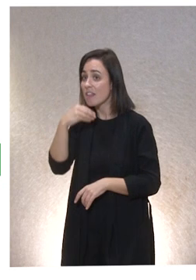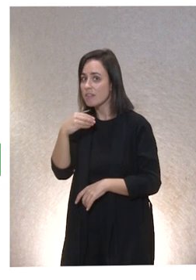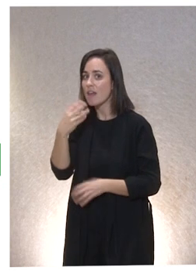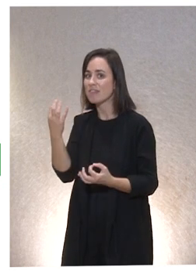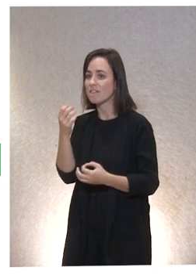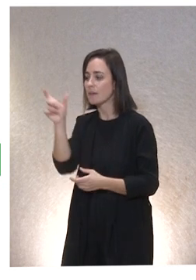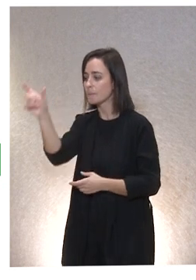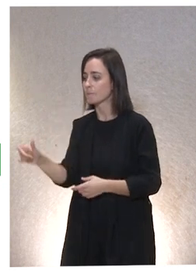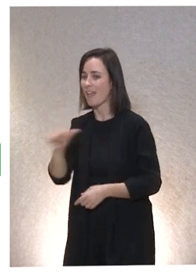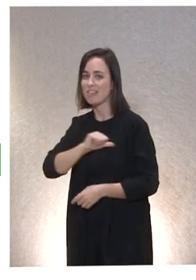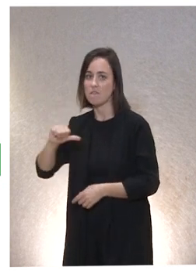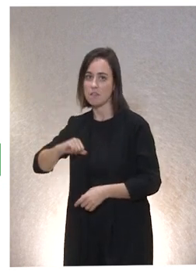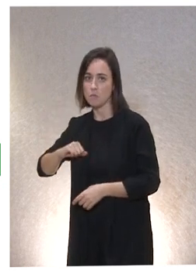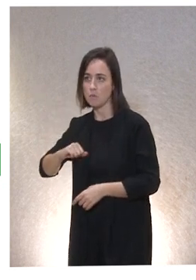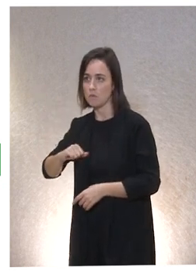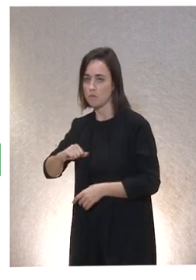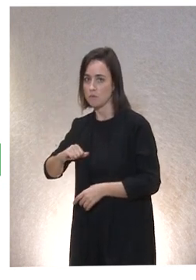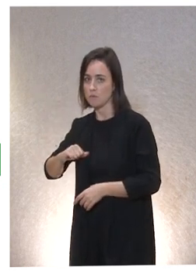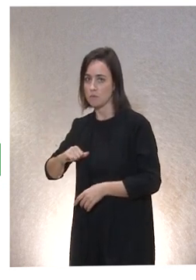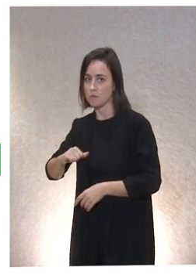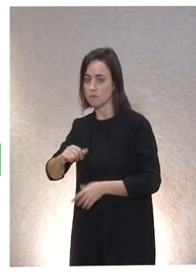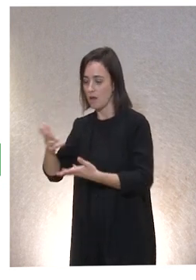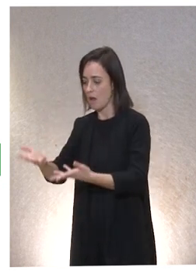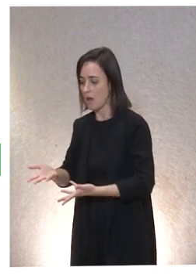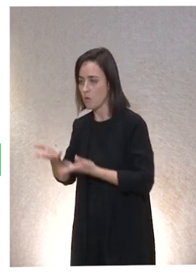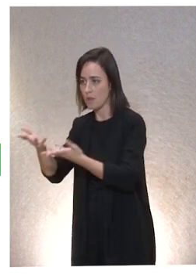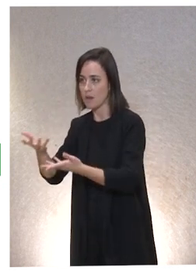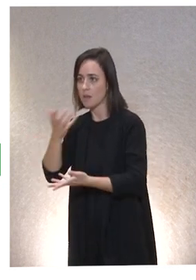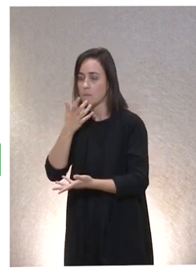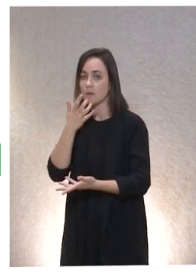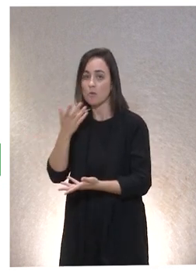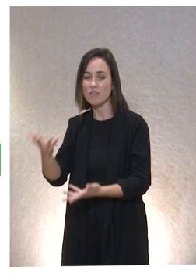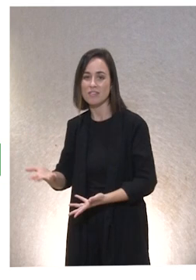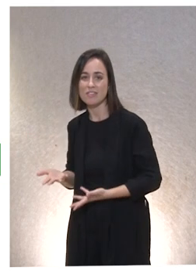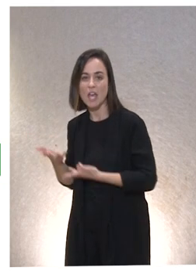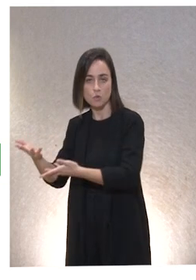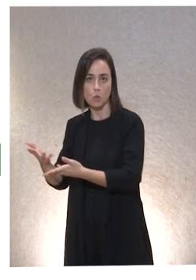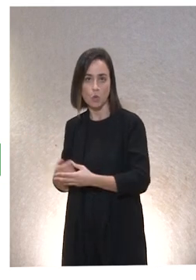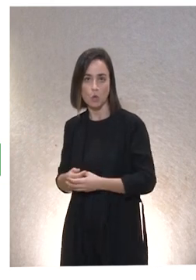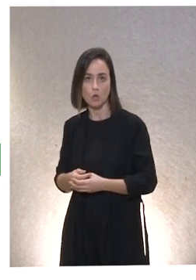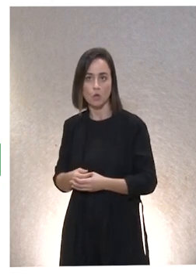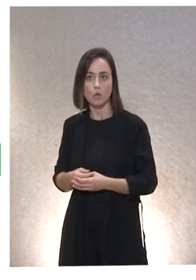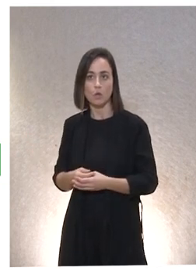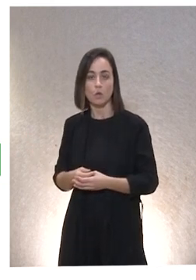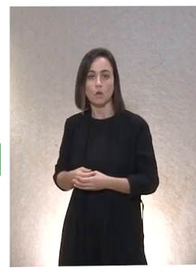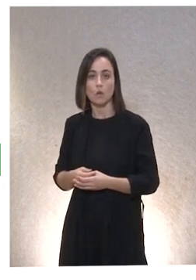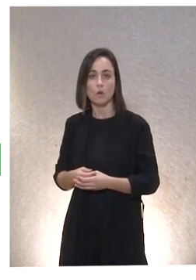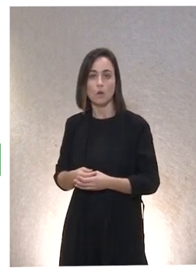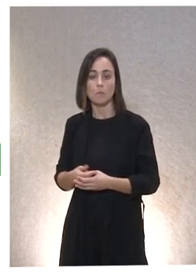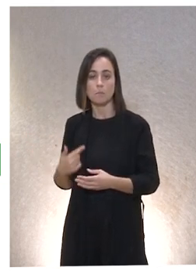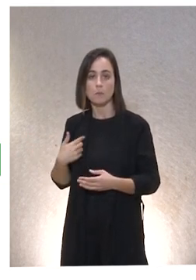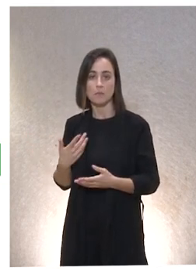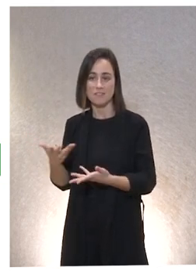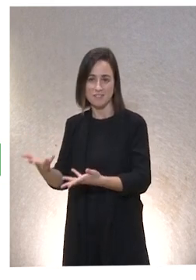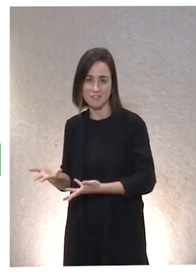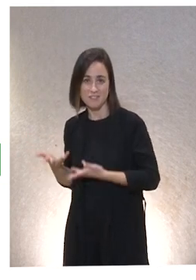mí. Por ejemplo, ayudar a asearse. Hay gente que dice, bueno, te ayudo a asearte. No puedes lucharte por ti sola y